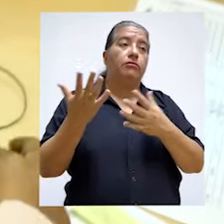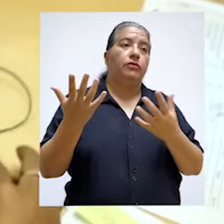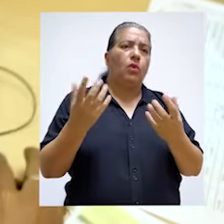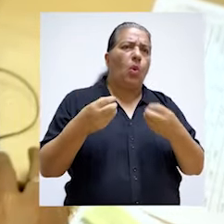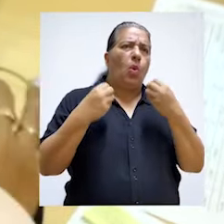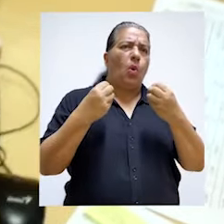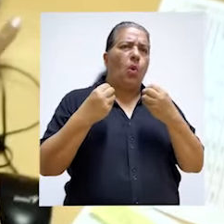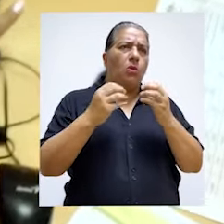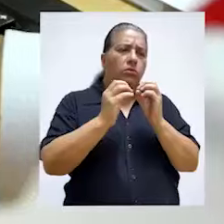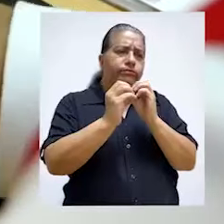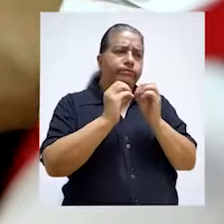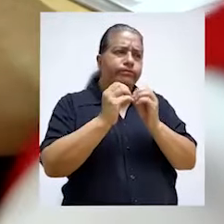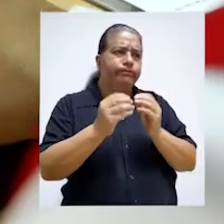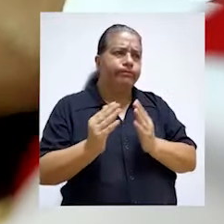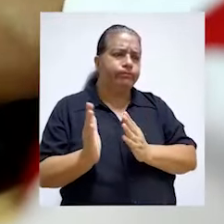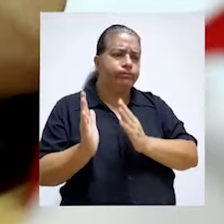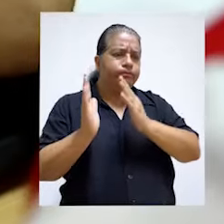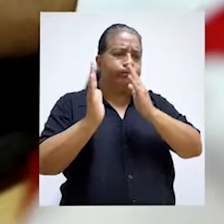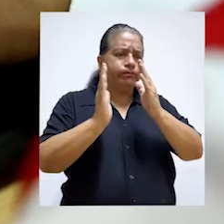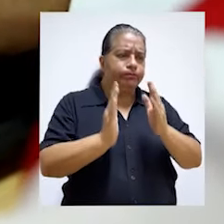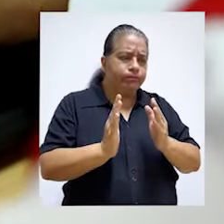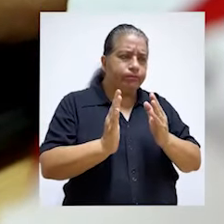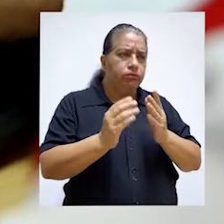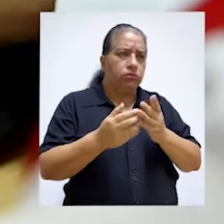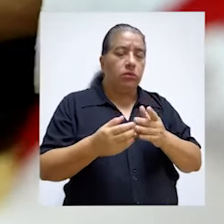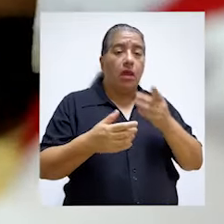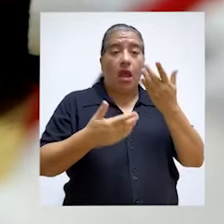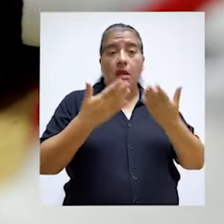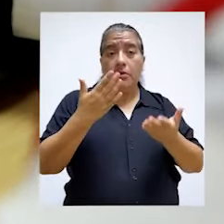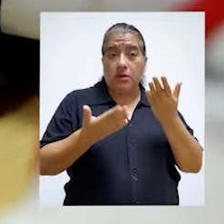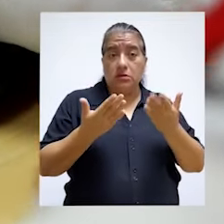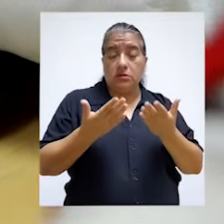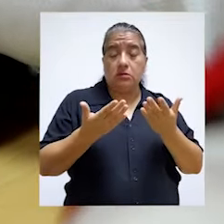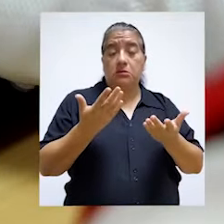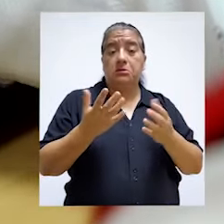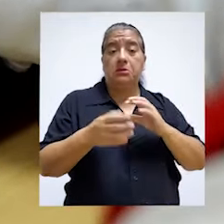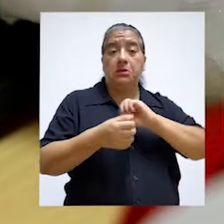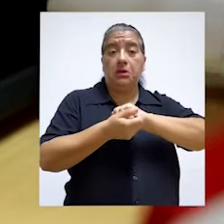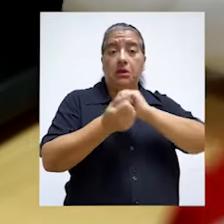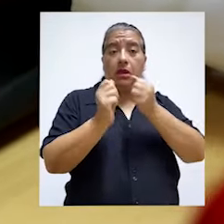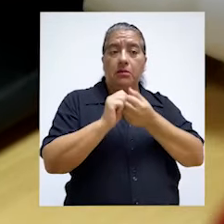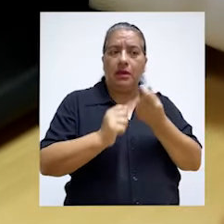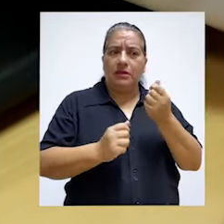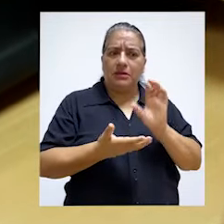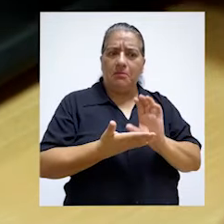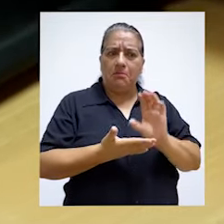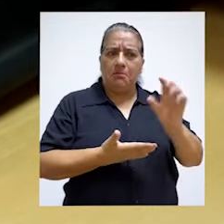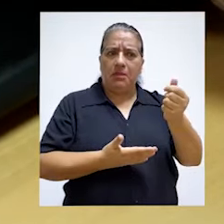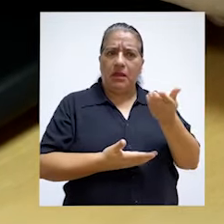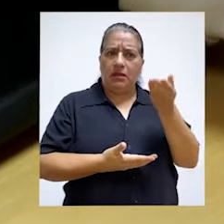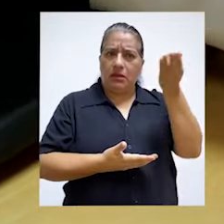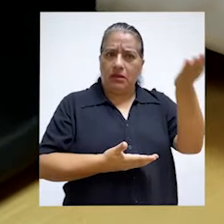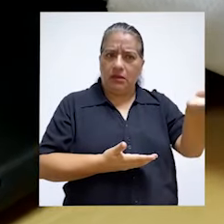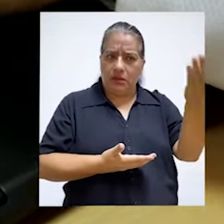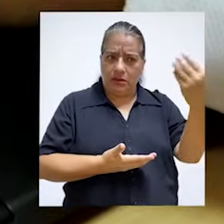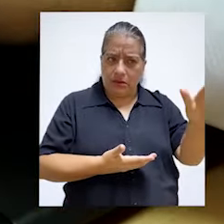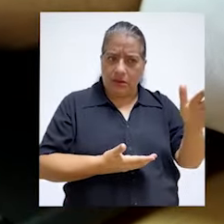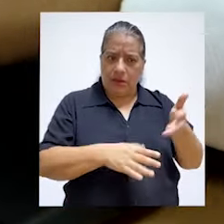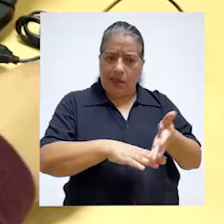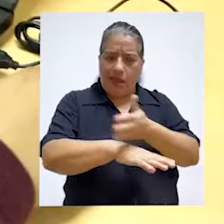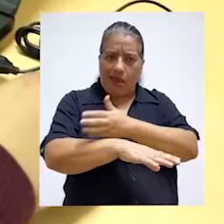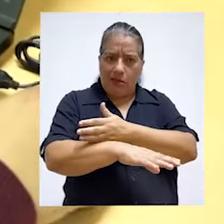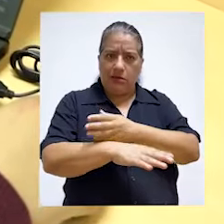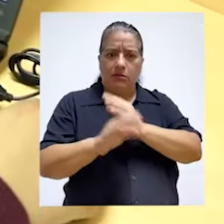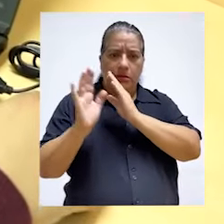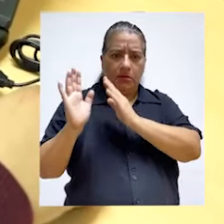para poder ejecutar esos estudios que declararon en su momento viable el proyecto, terminan desgastándose. Y eso es que lo que la Contraloría quiere